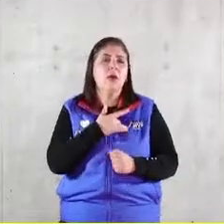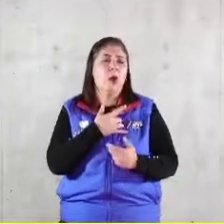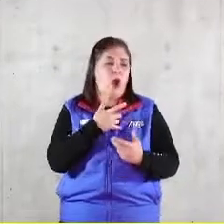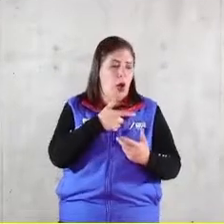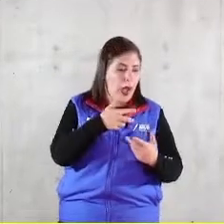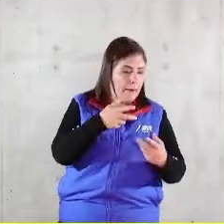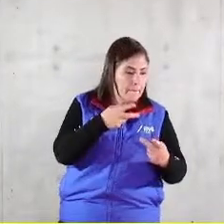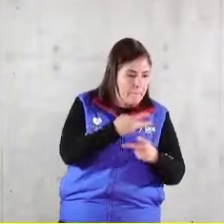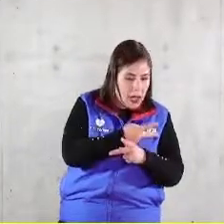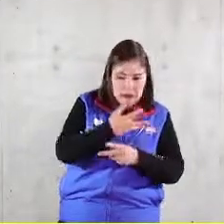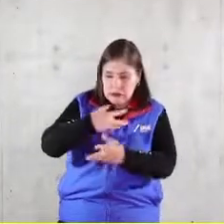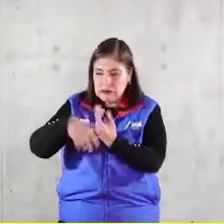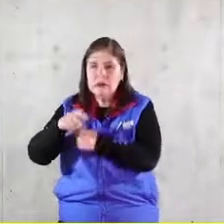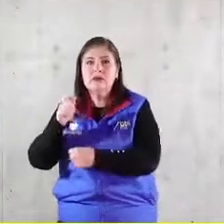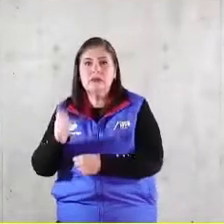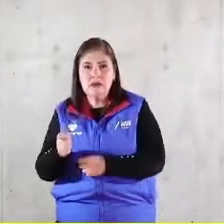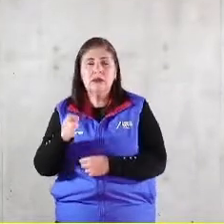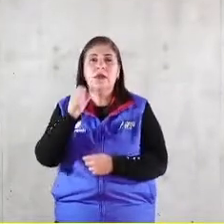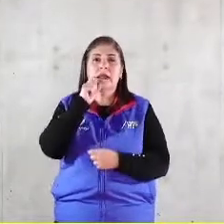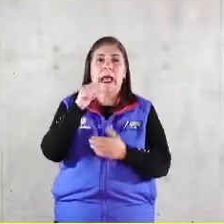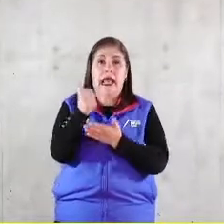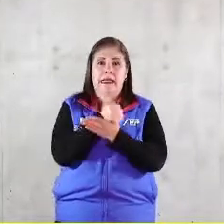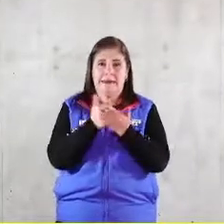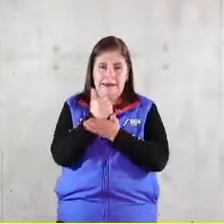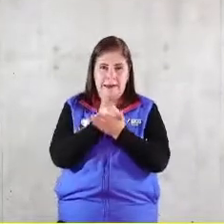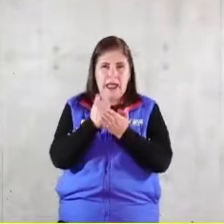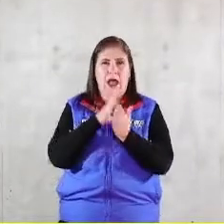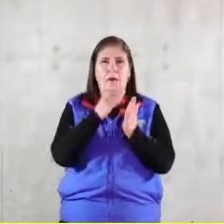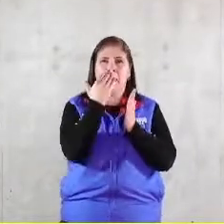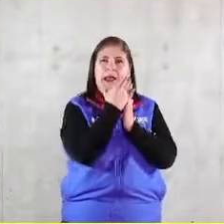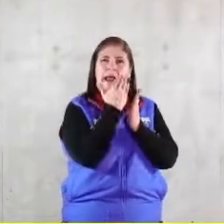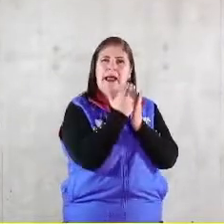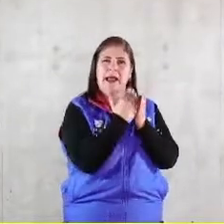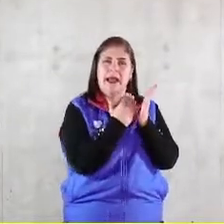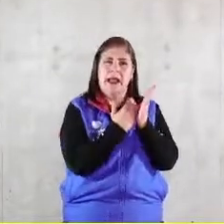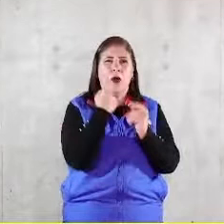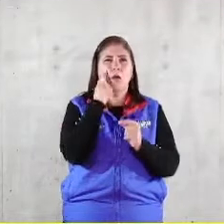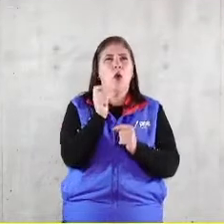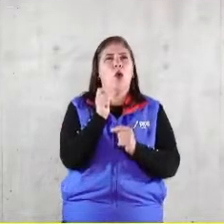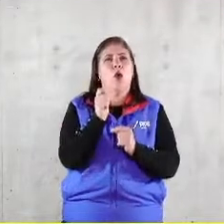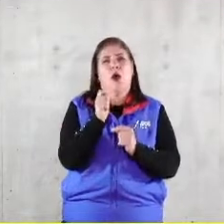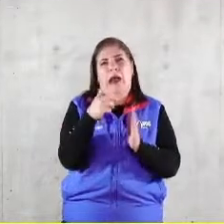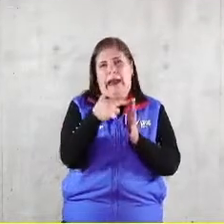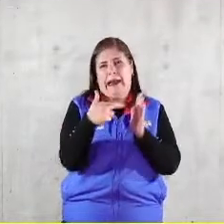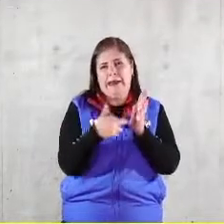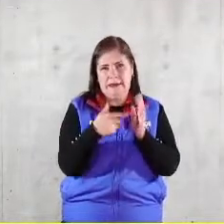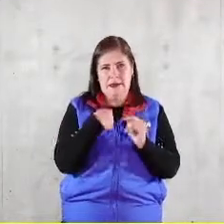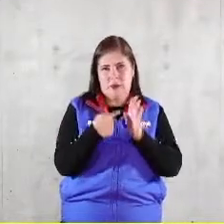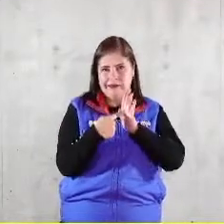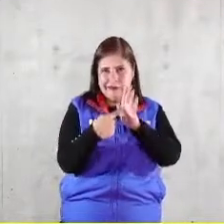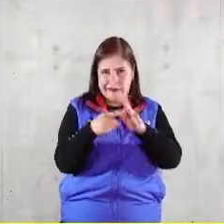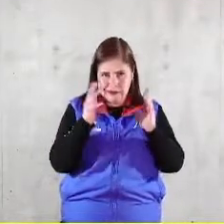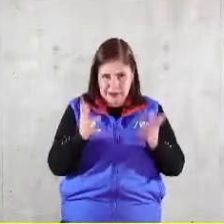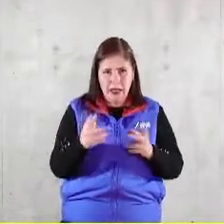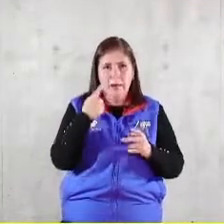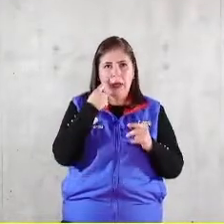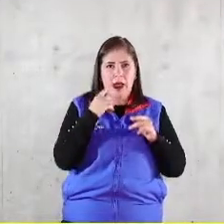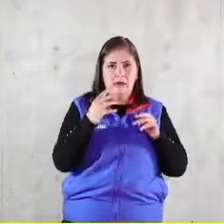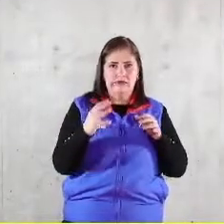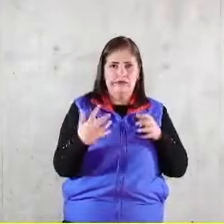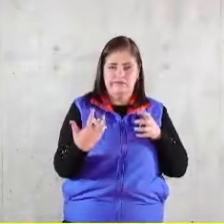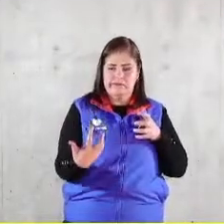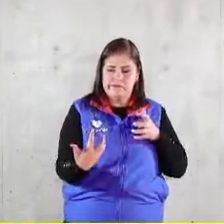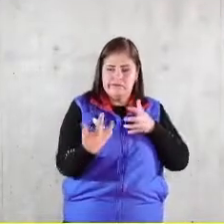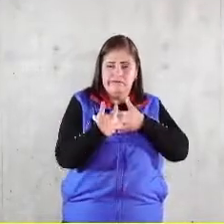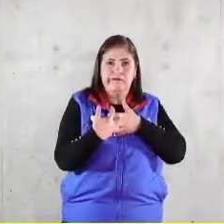efecto y la parte azul significa estos principios que yo les he mostrado que también con la concatenación que